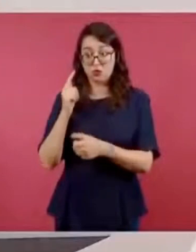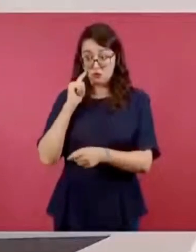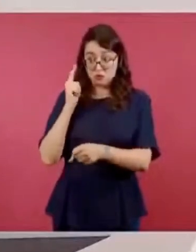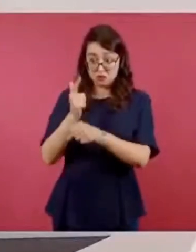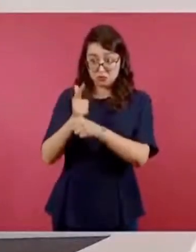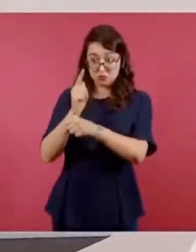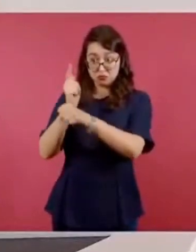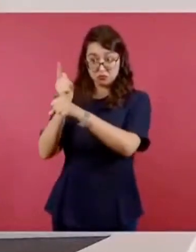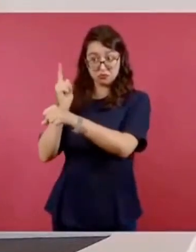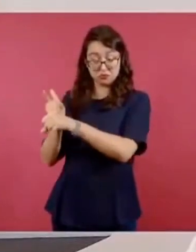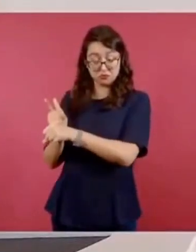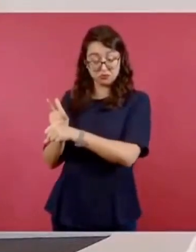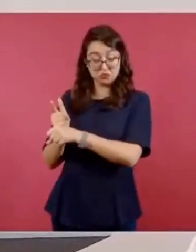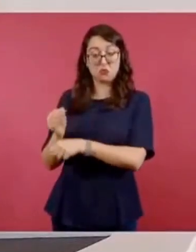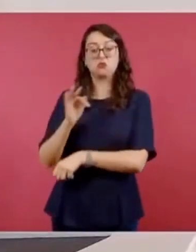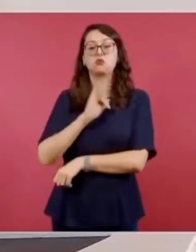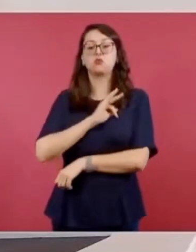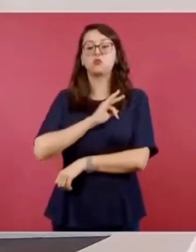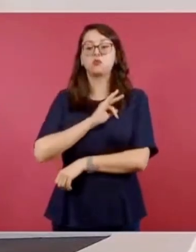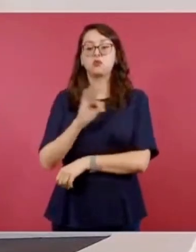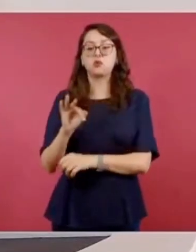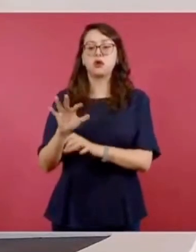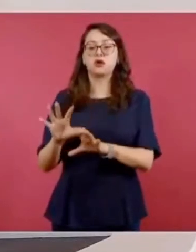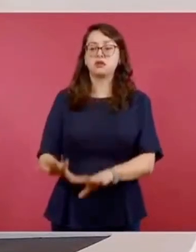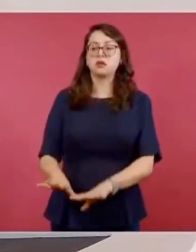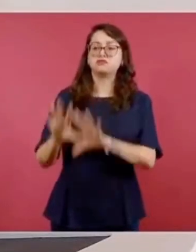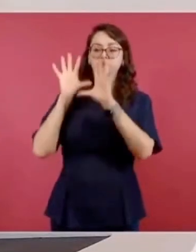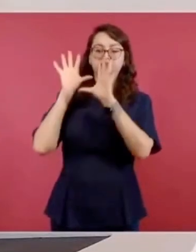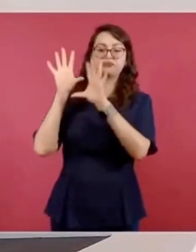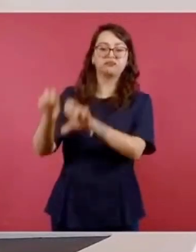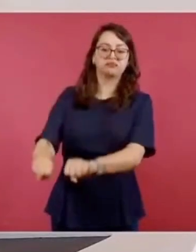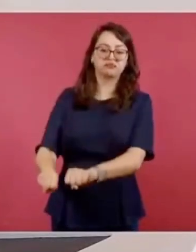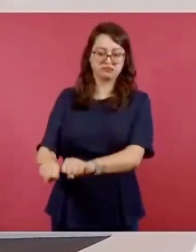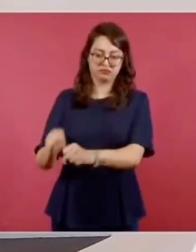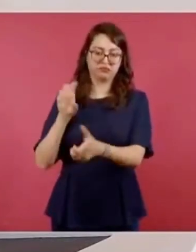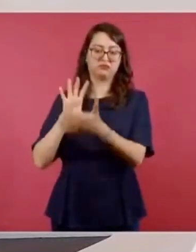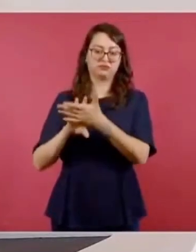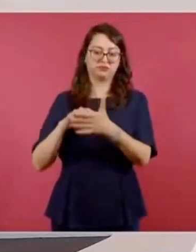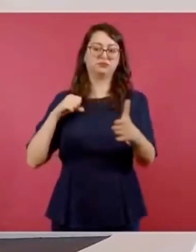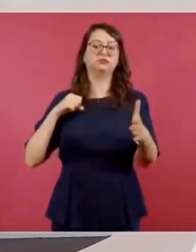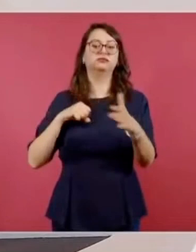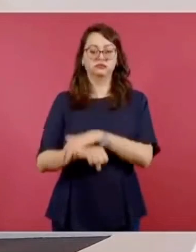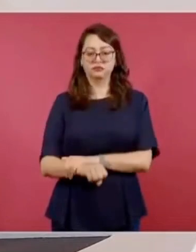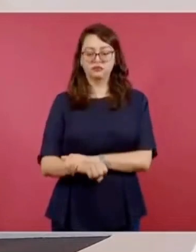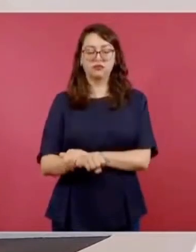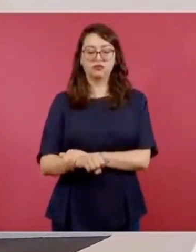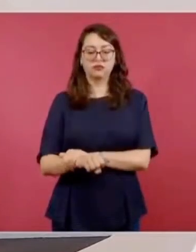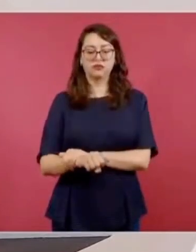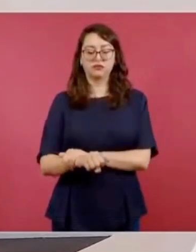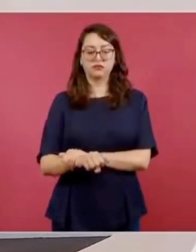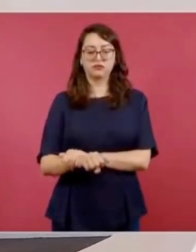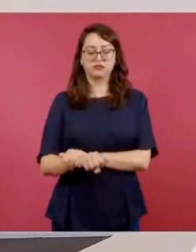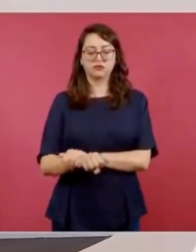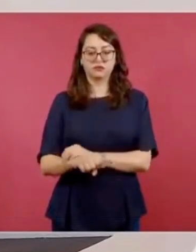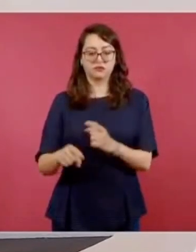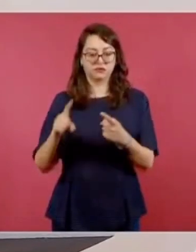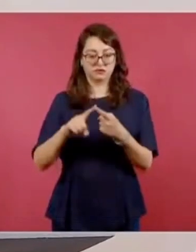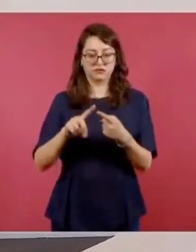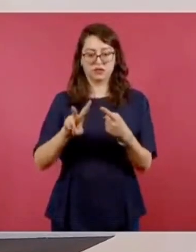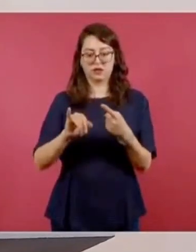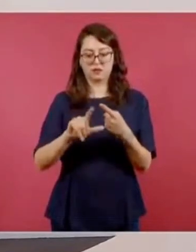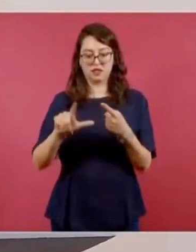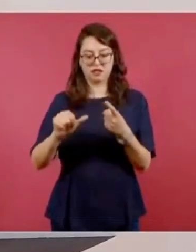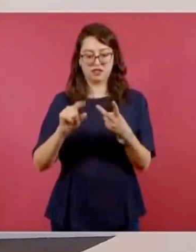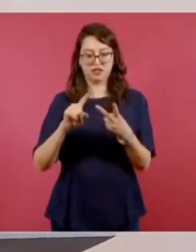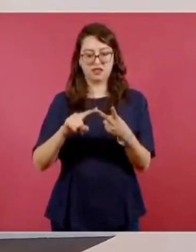cabecillas Francisco Villa, Rafael Castro y